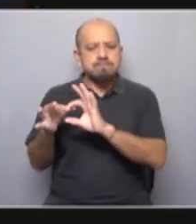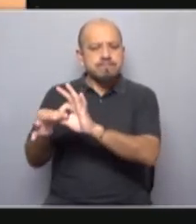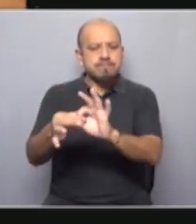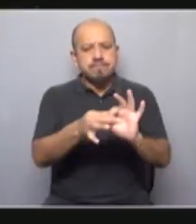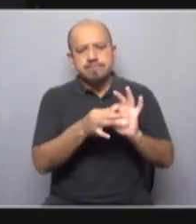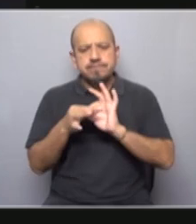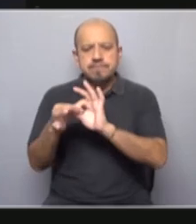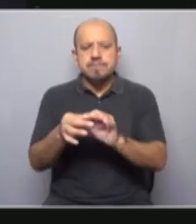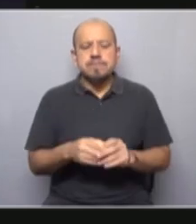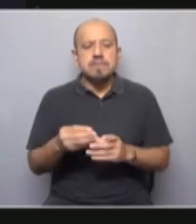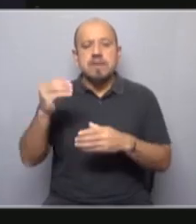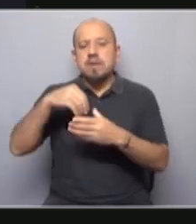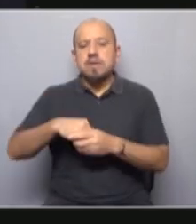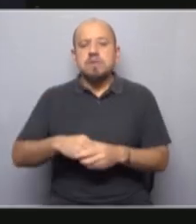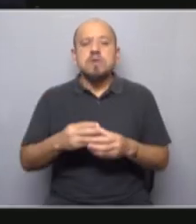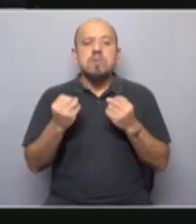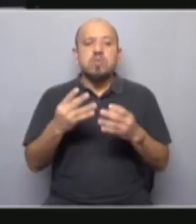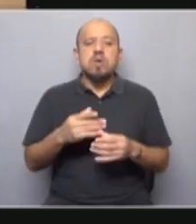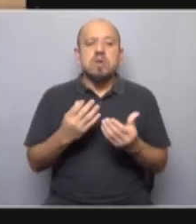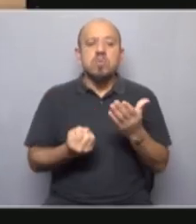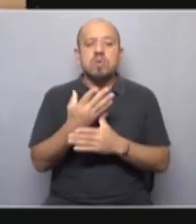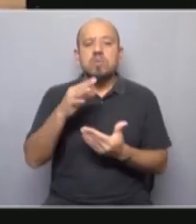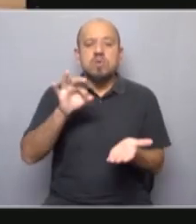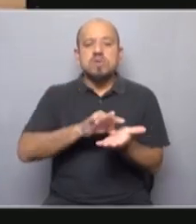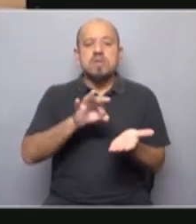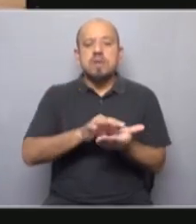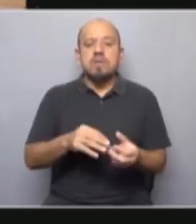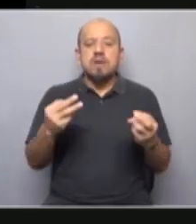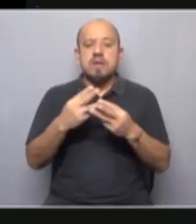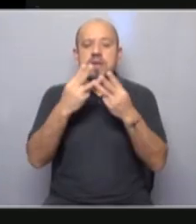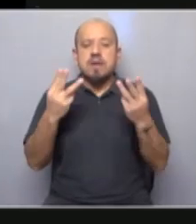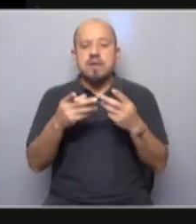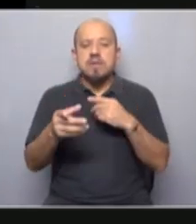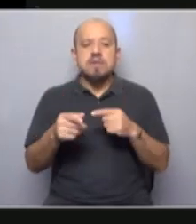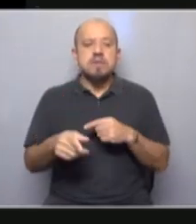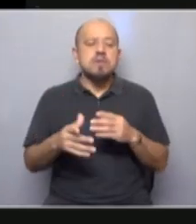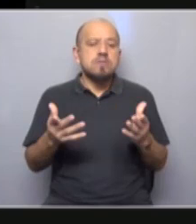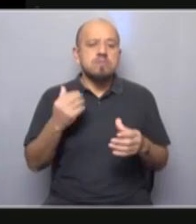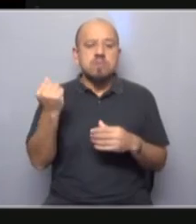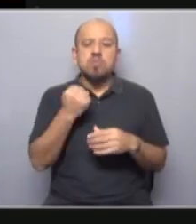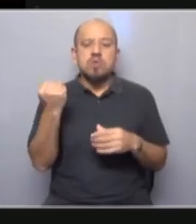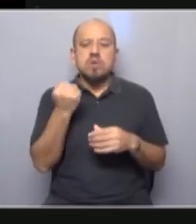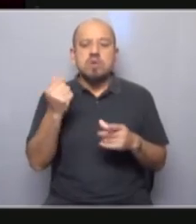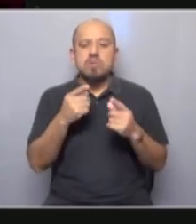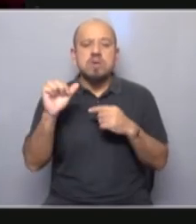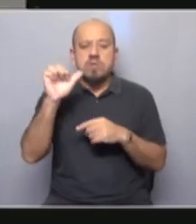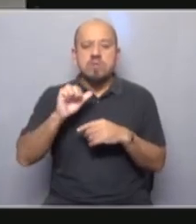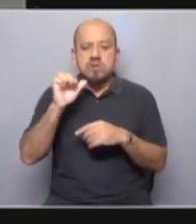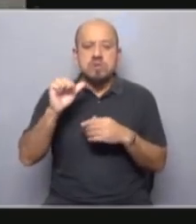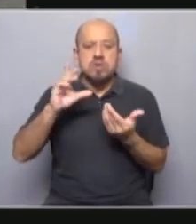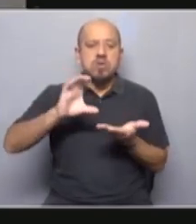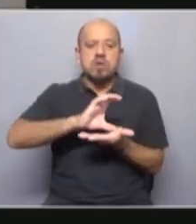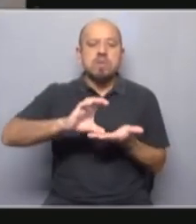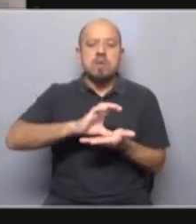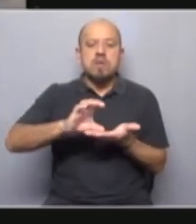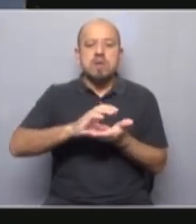mercados internos, dado que en el nuevo sistema de economía globalizada, éste ha dejado de tener importancia tanto para empresarios capitalistas